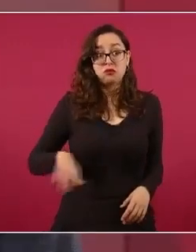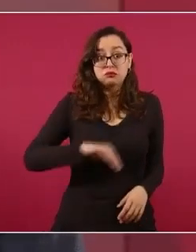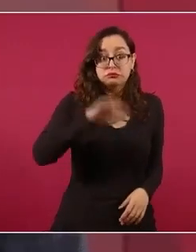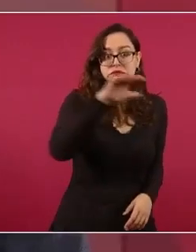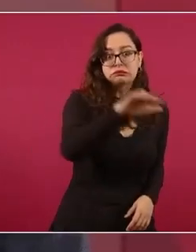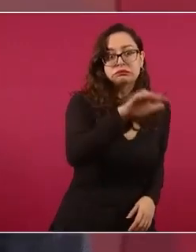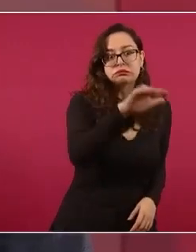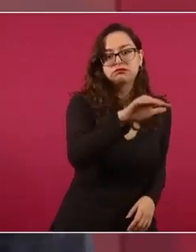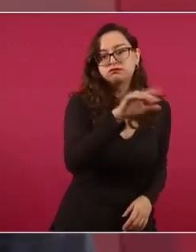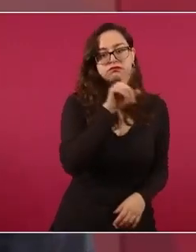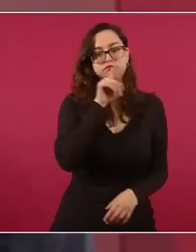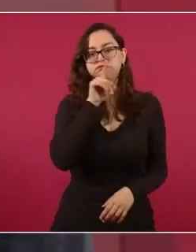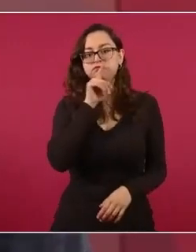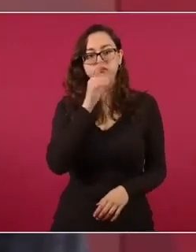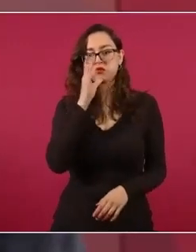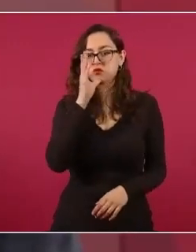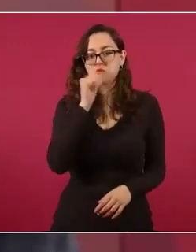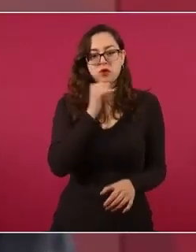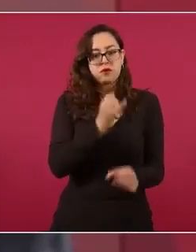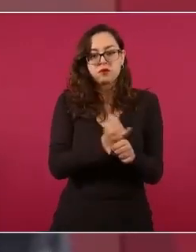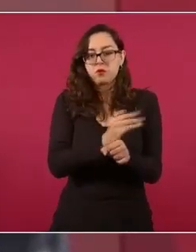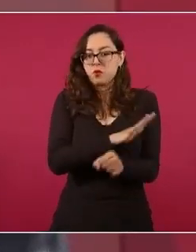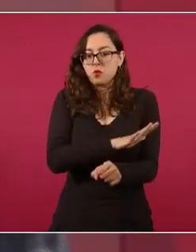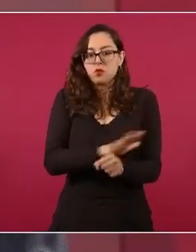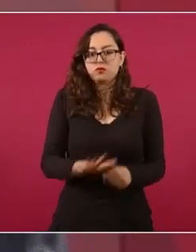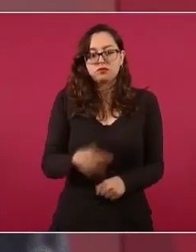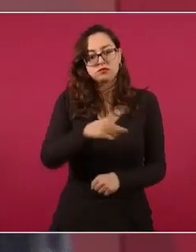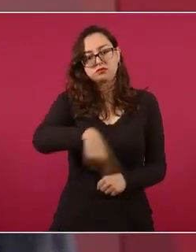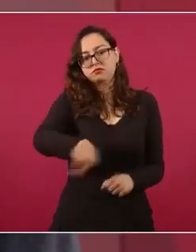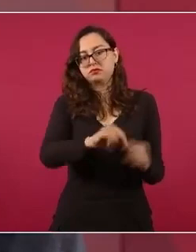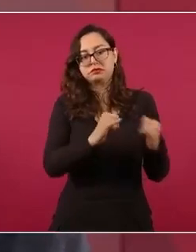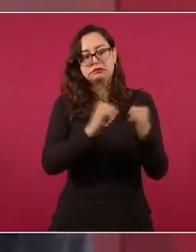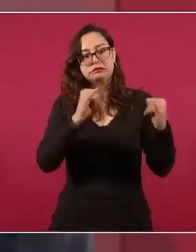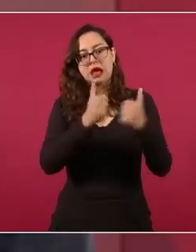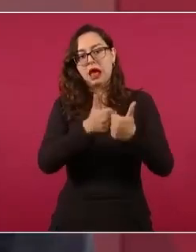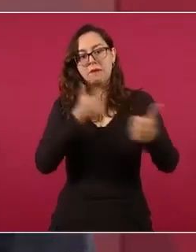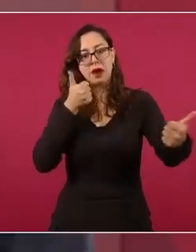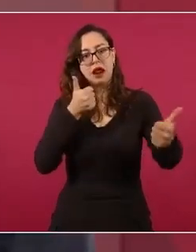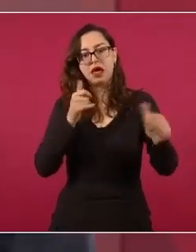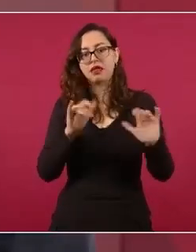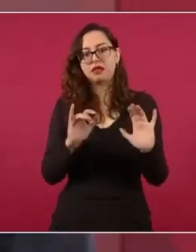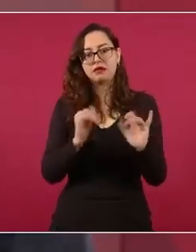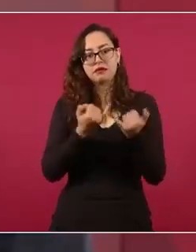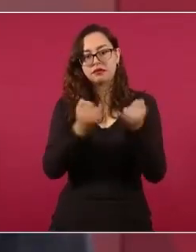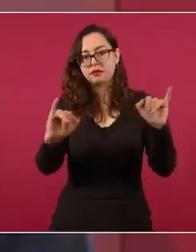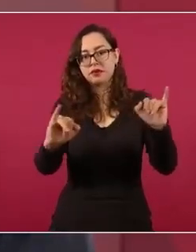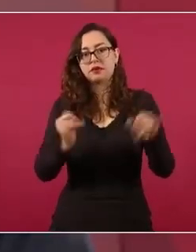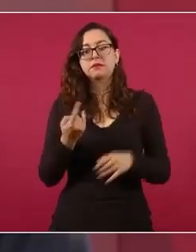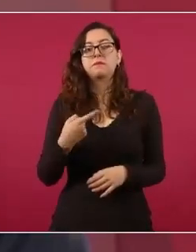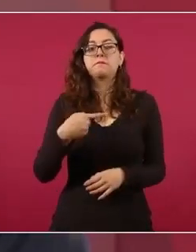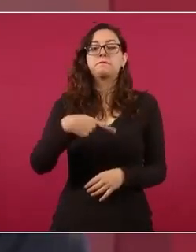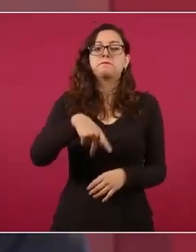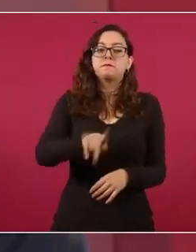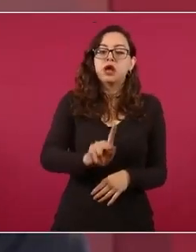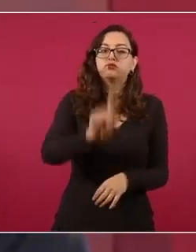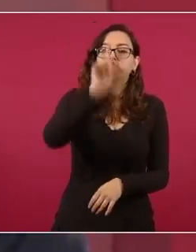porque son organismos autónomos, pero ayudaría bastante,